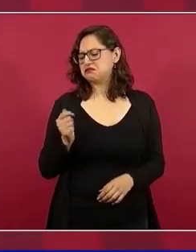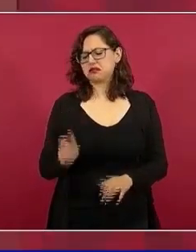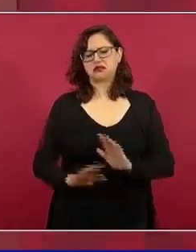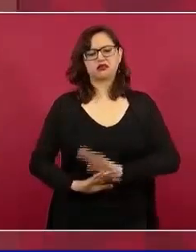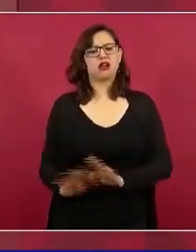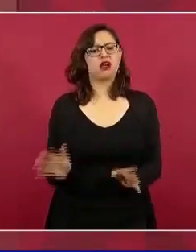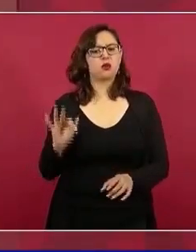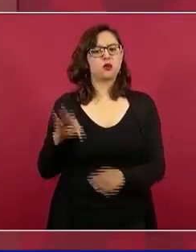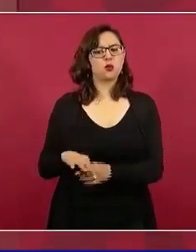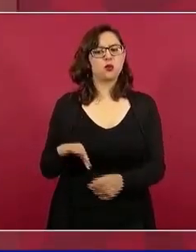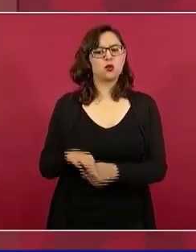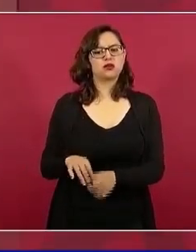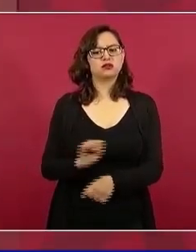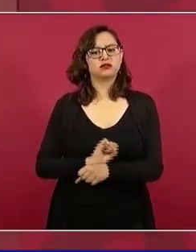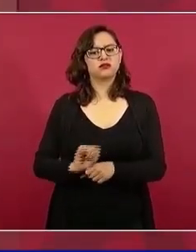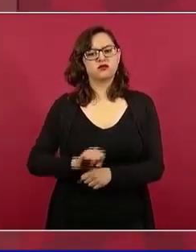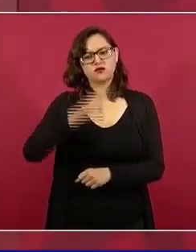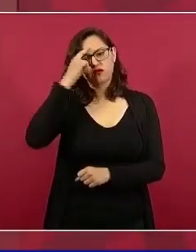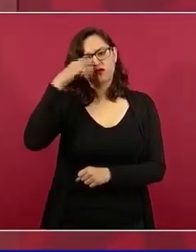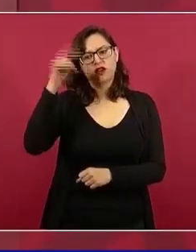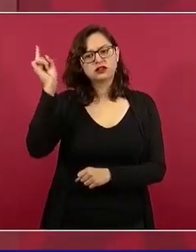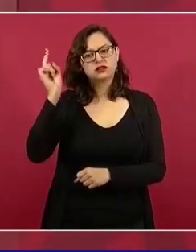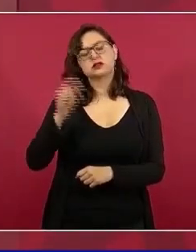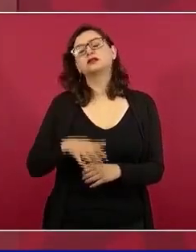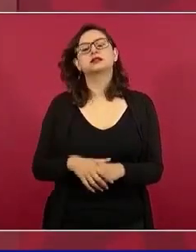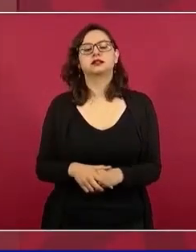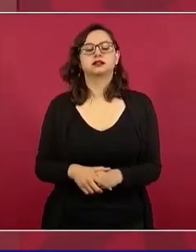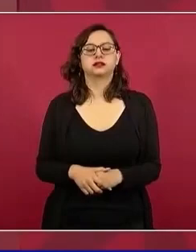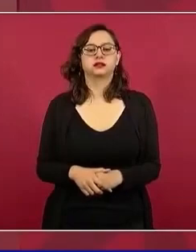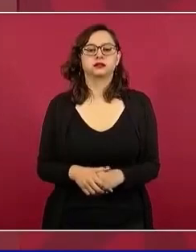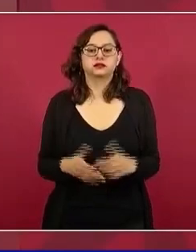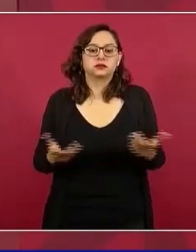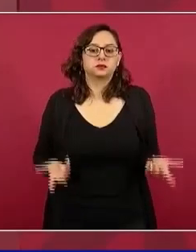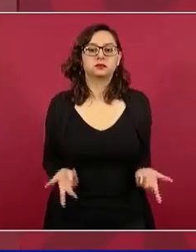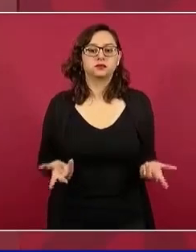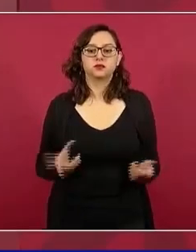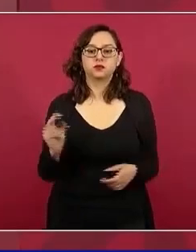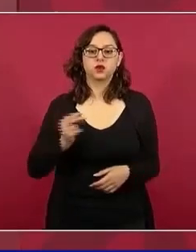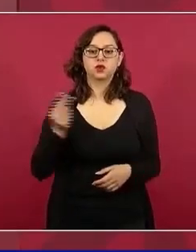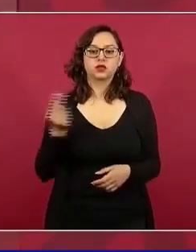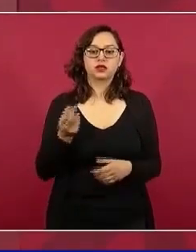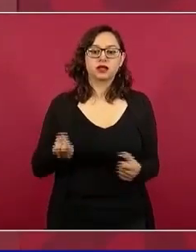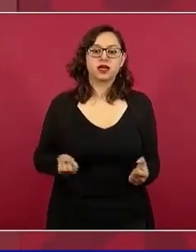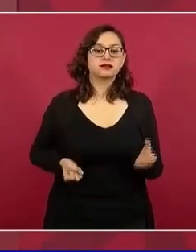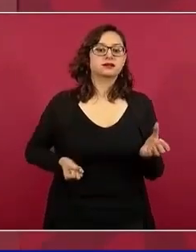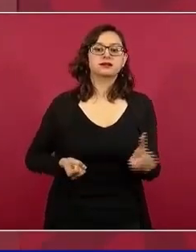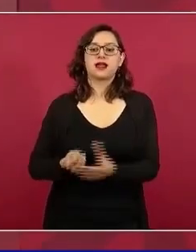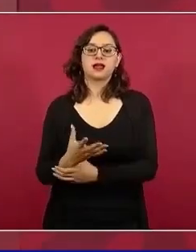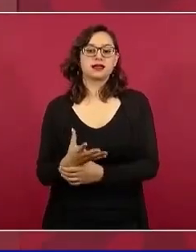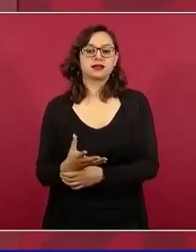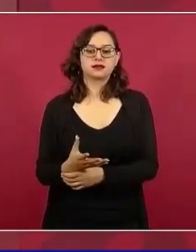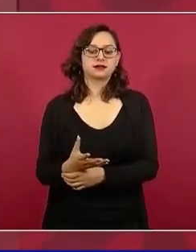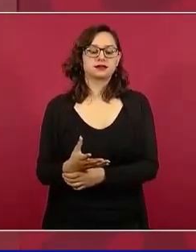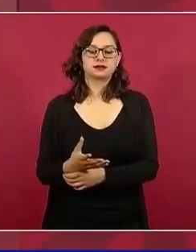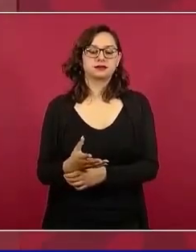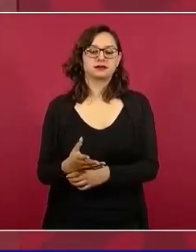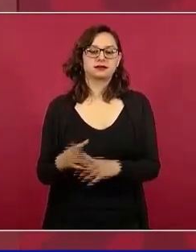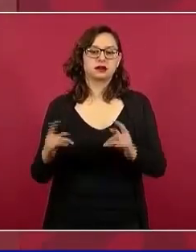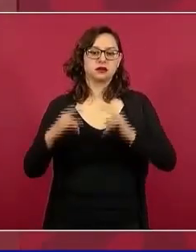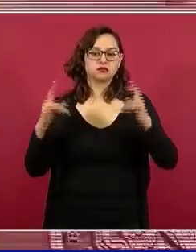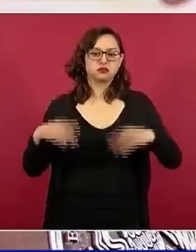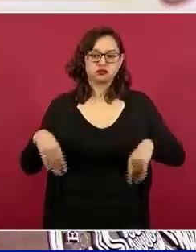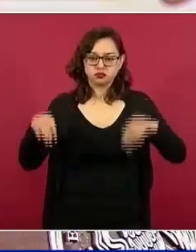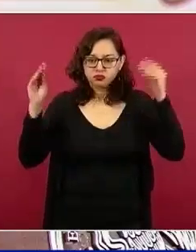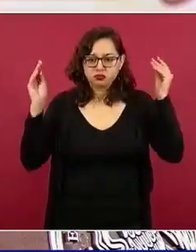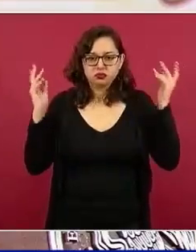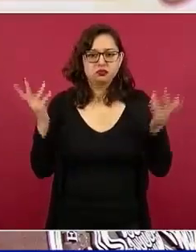sin necesidad de ir a la casilla.